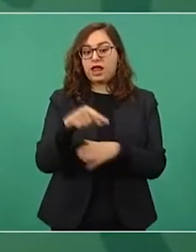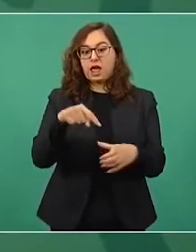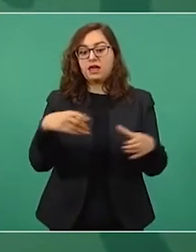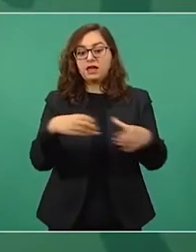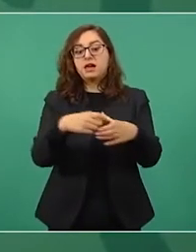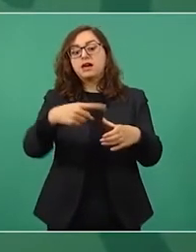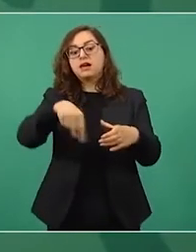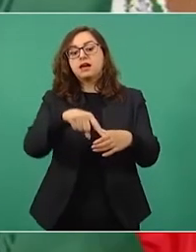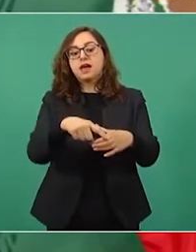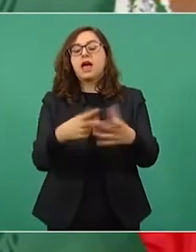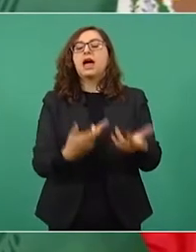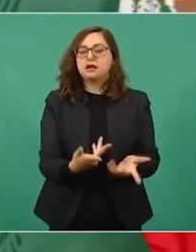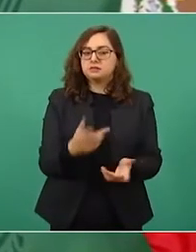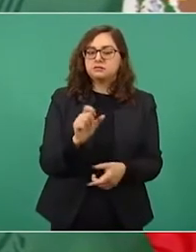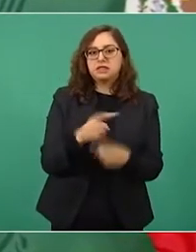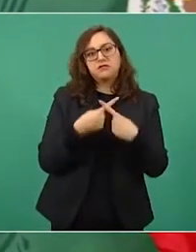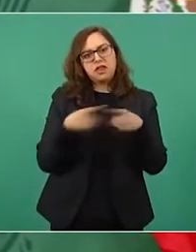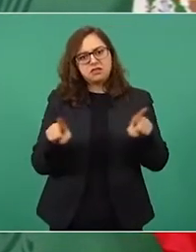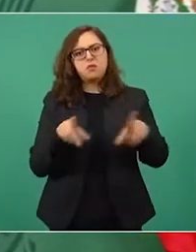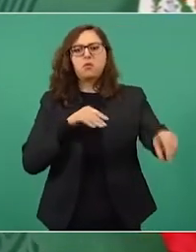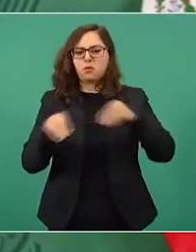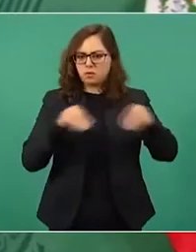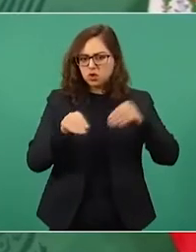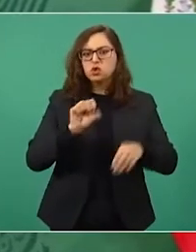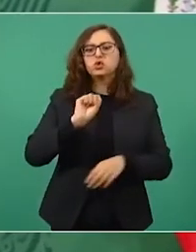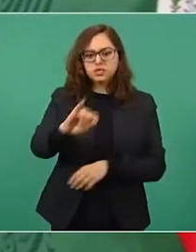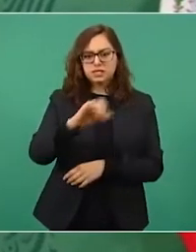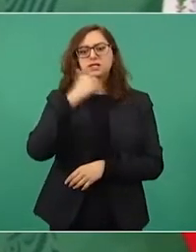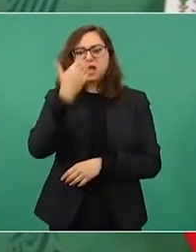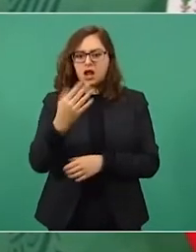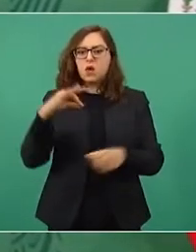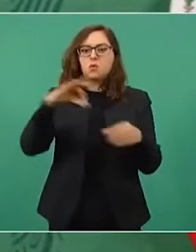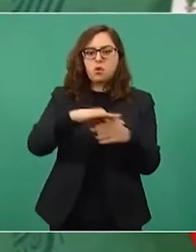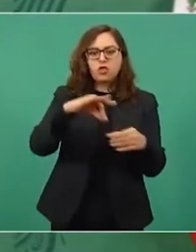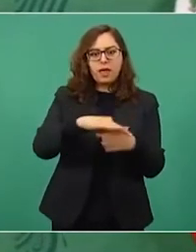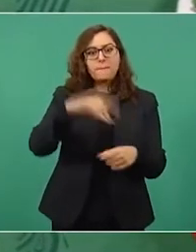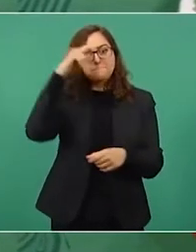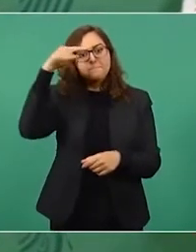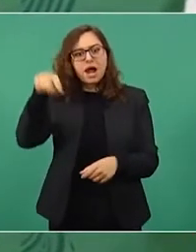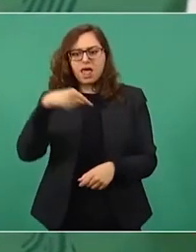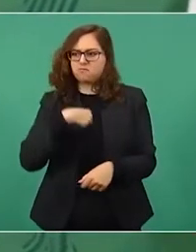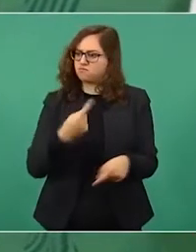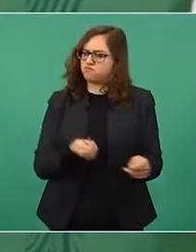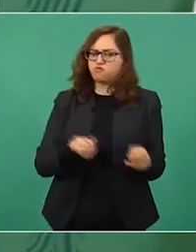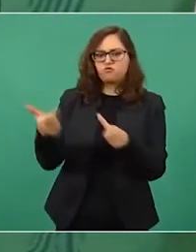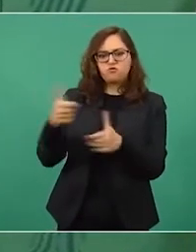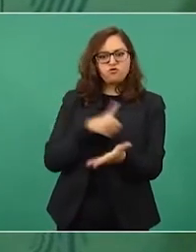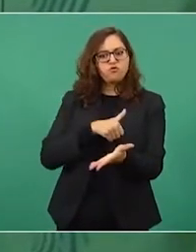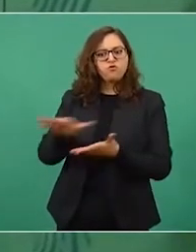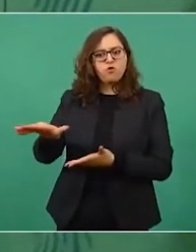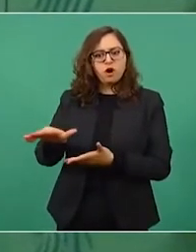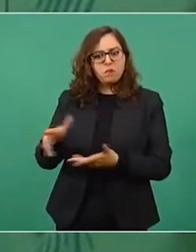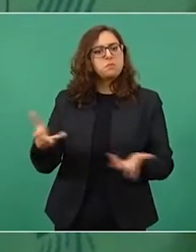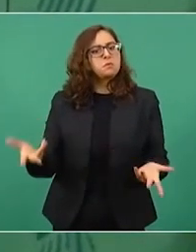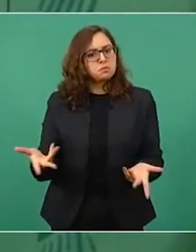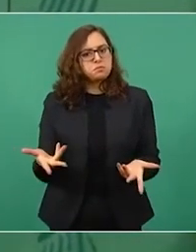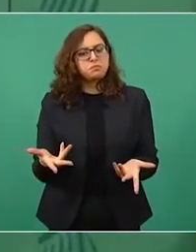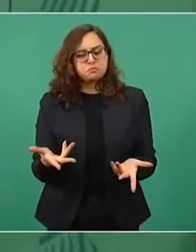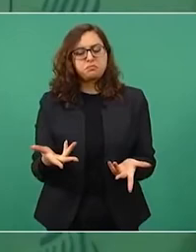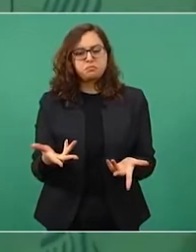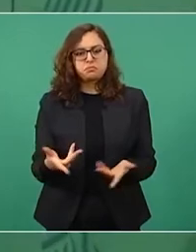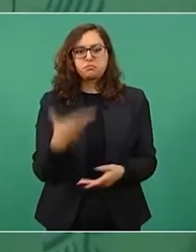para que me quiten de la presidencia,